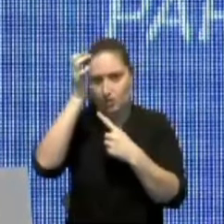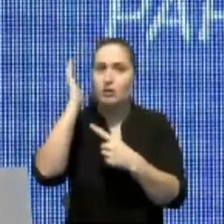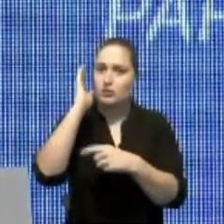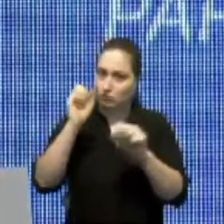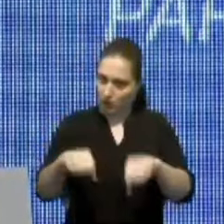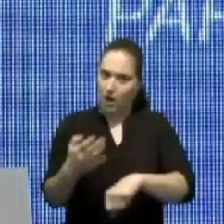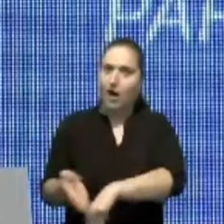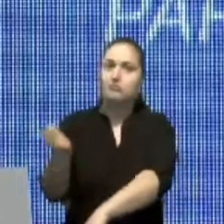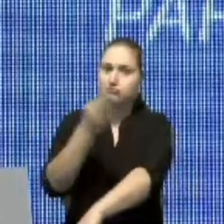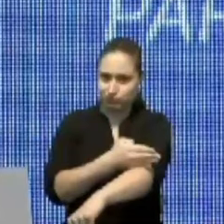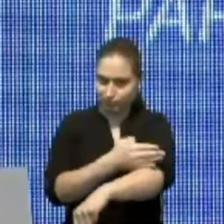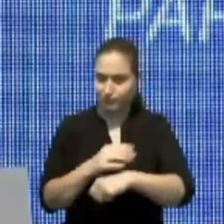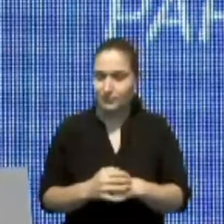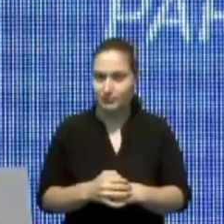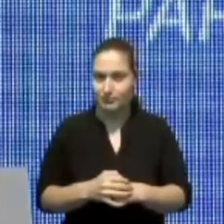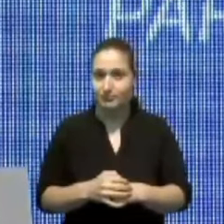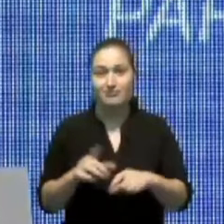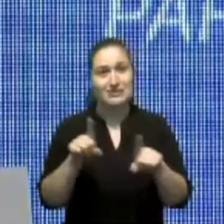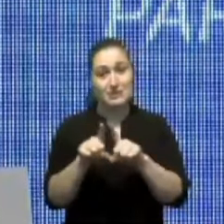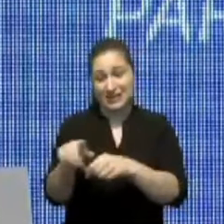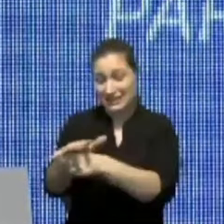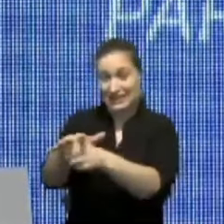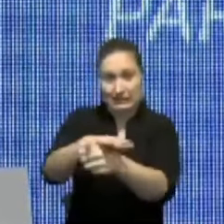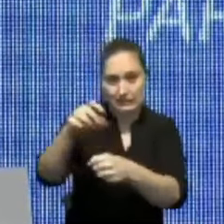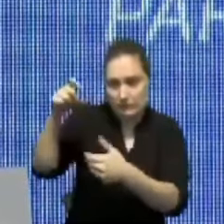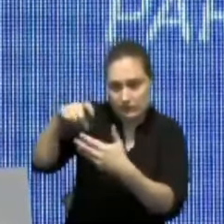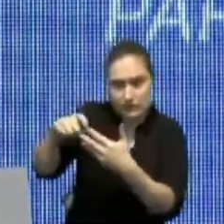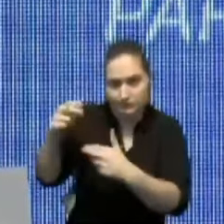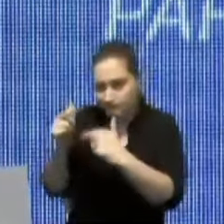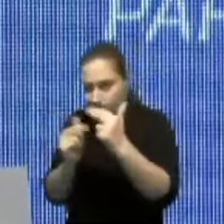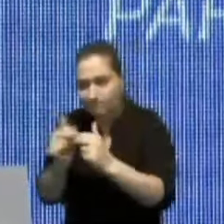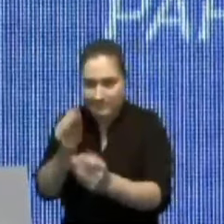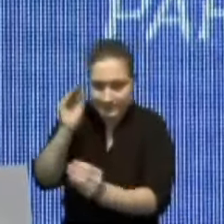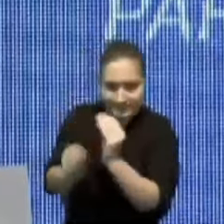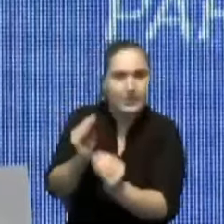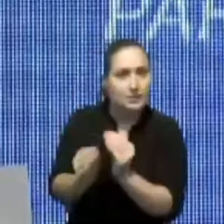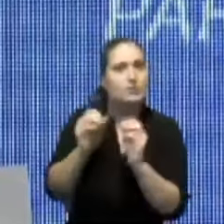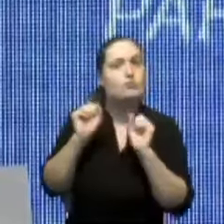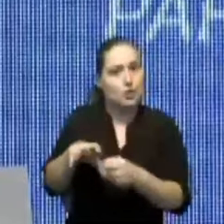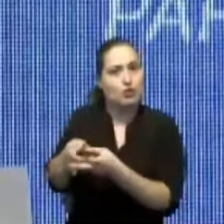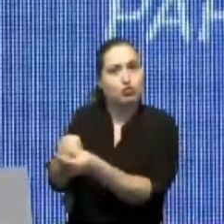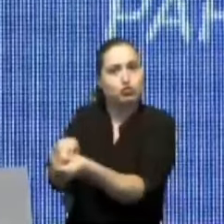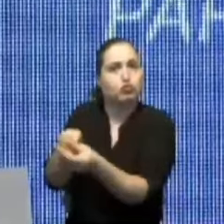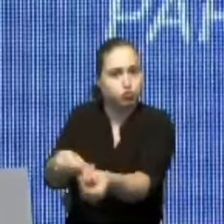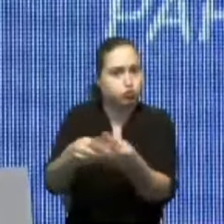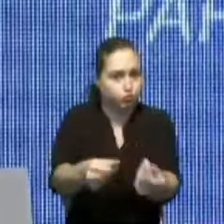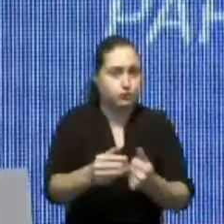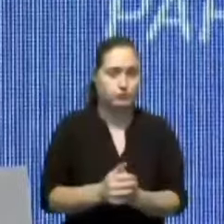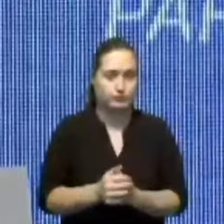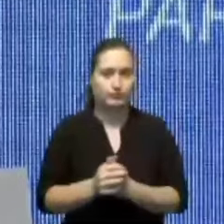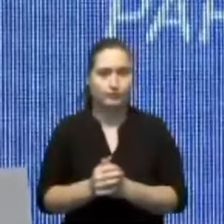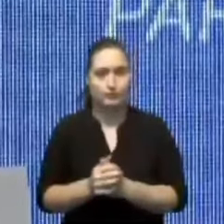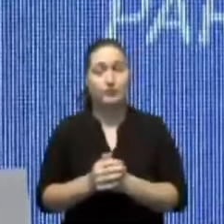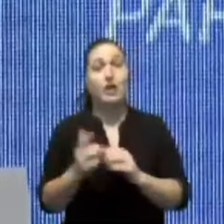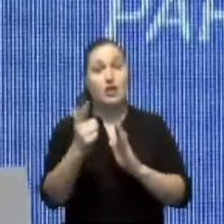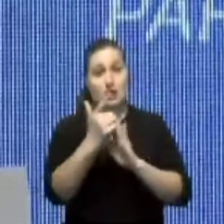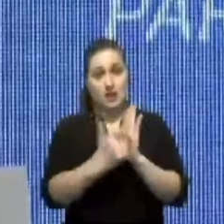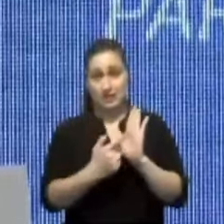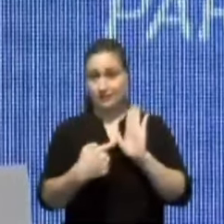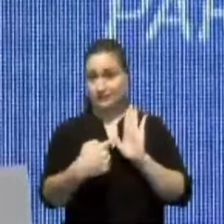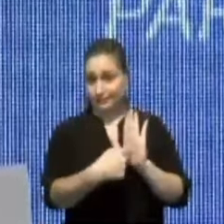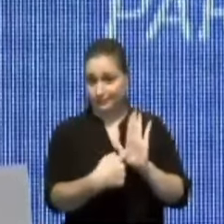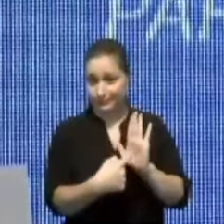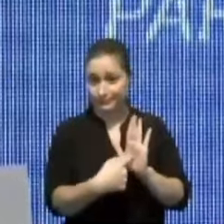que se requieren en las distintas comunidades del país. El proyecto de ley que estamos presentando establece la